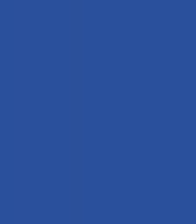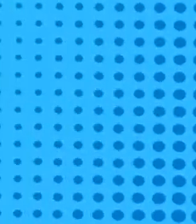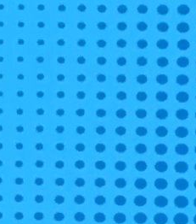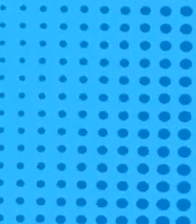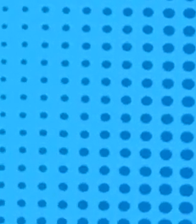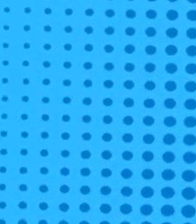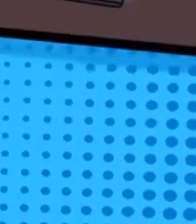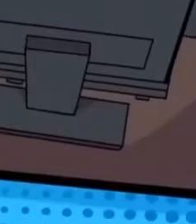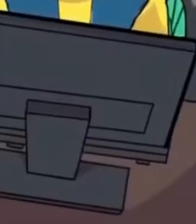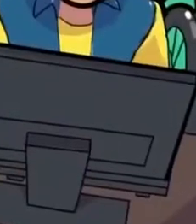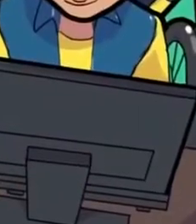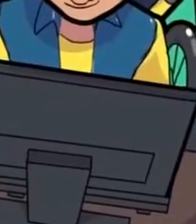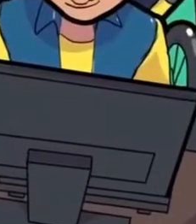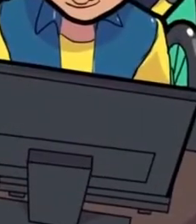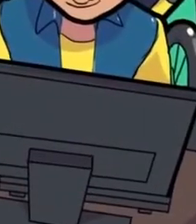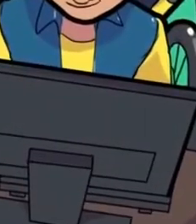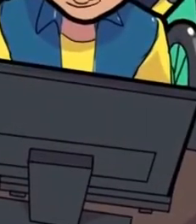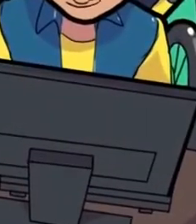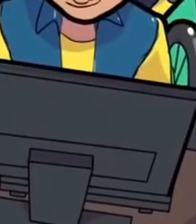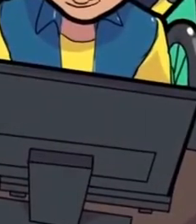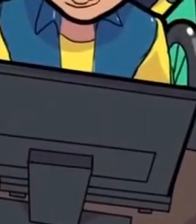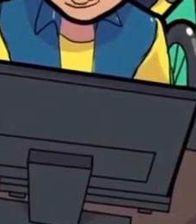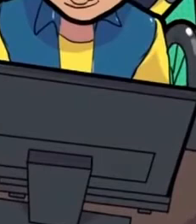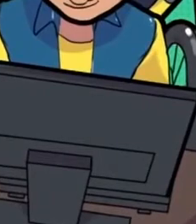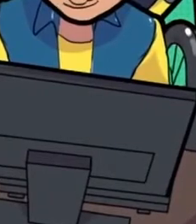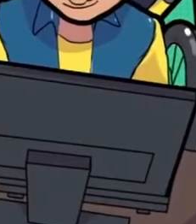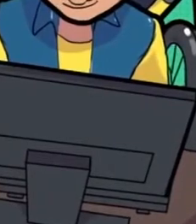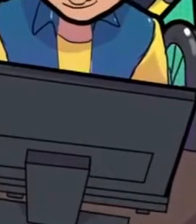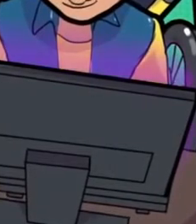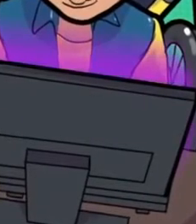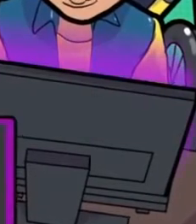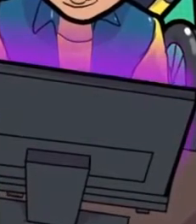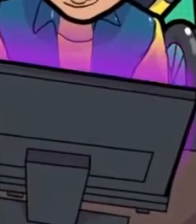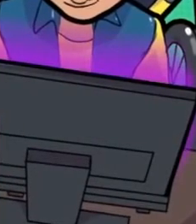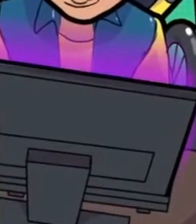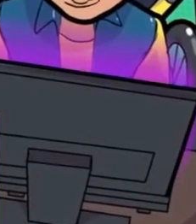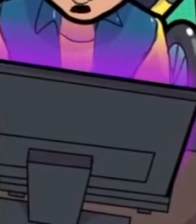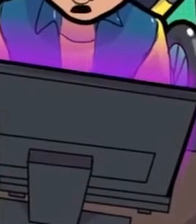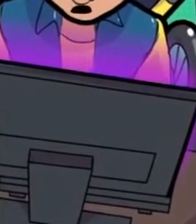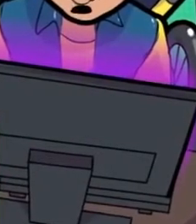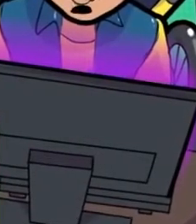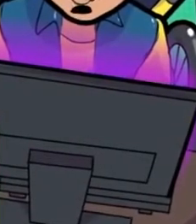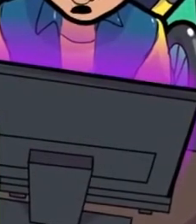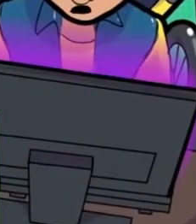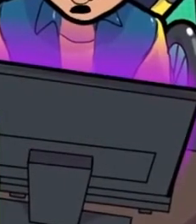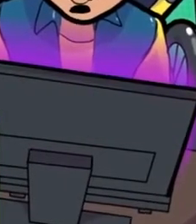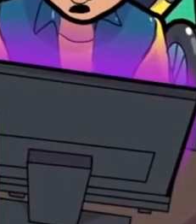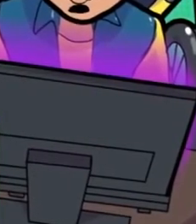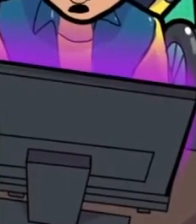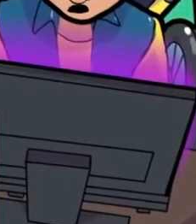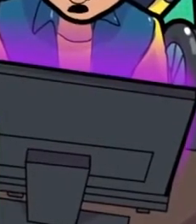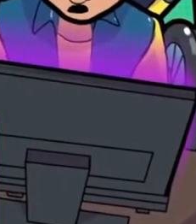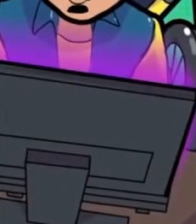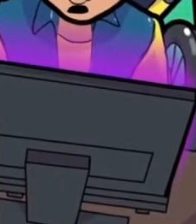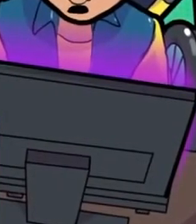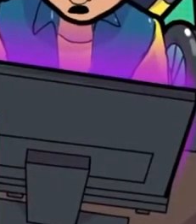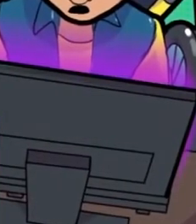La educación a distancia nos permite seguir aprendiendo, pero también tiene riesgos que debemos conocer.